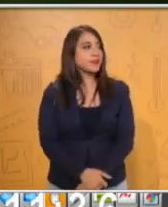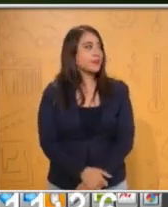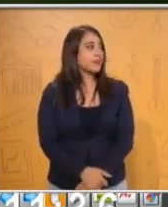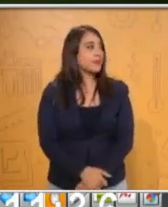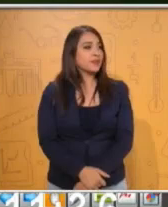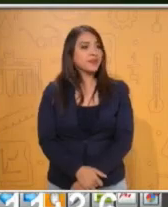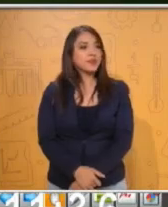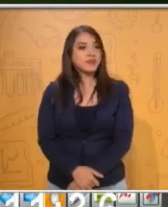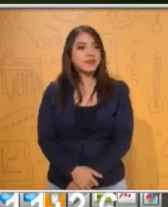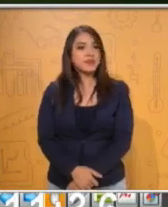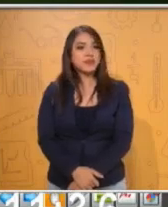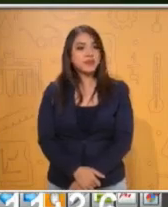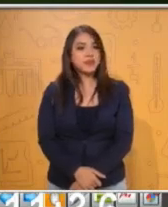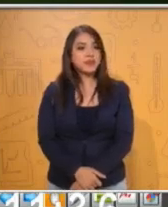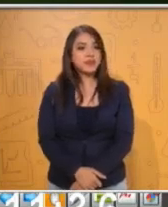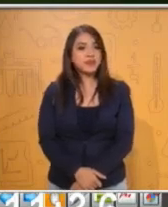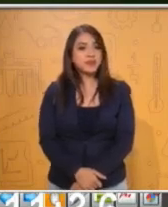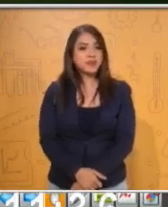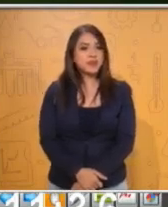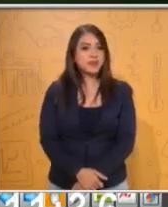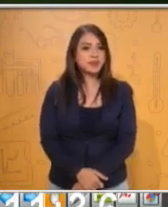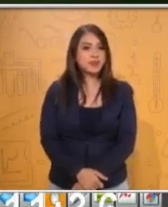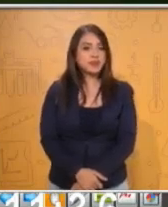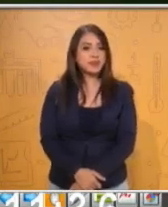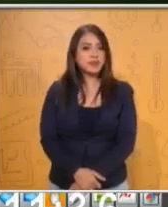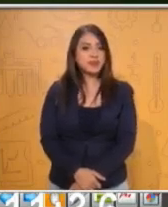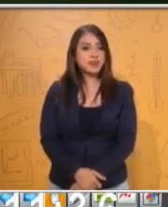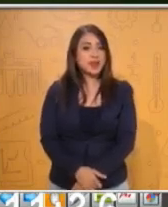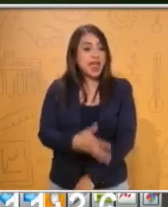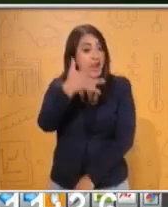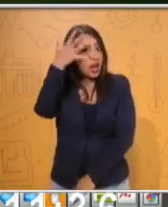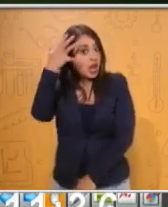León es y cama al revés.